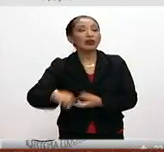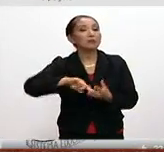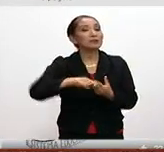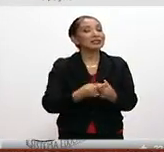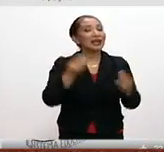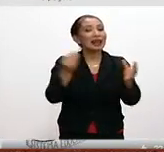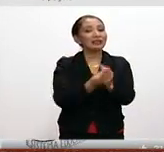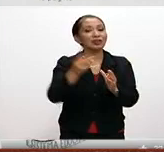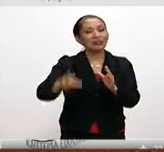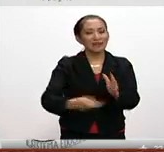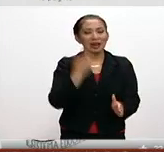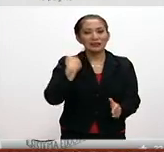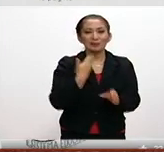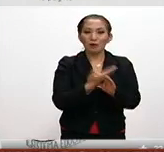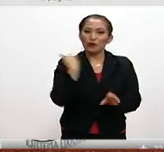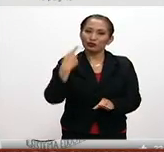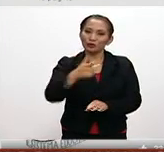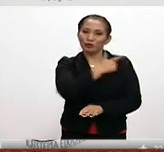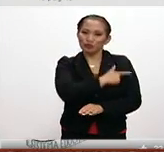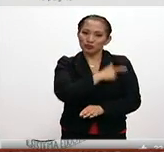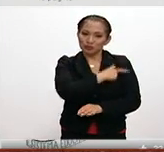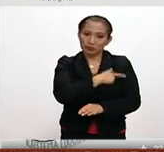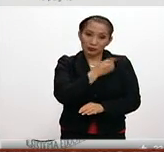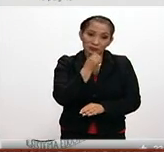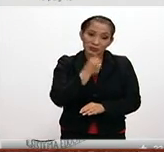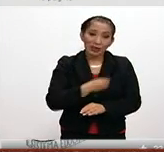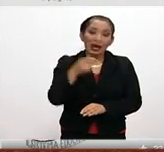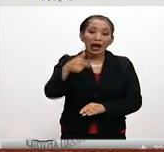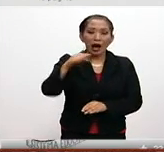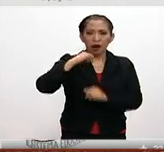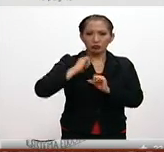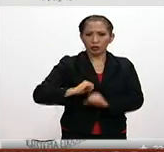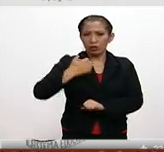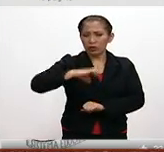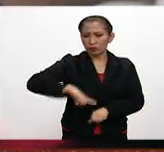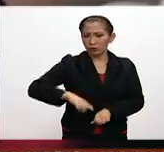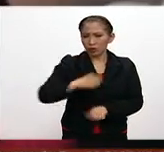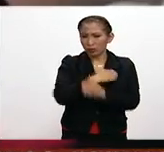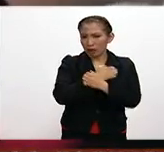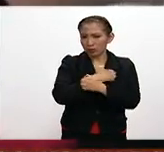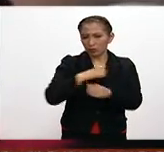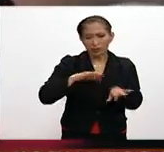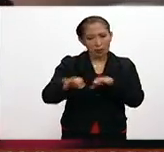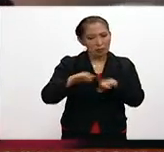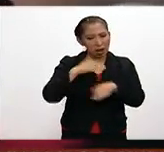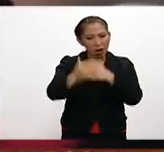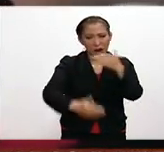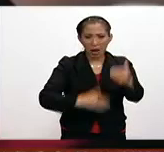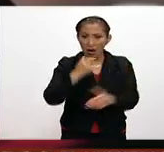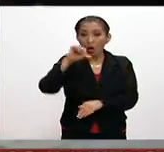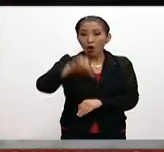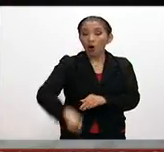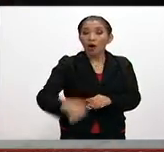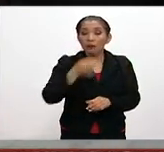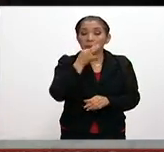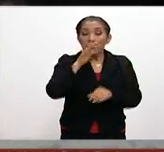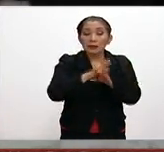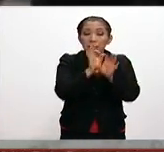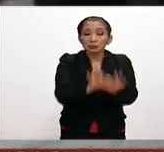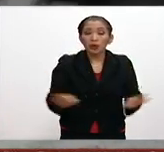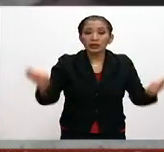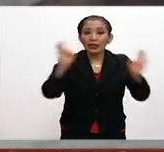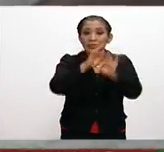regresan a clases muy a su gusto o a su pesar. Dijo que a las autoridades educativas les toca trabajar y que hoy se vive uno de los momentos más